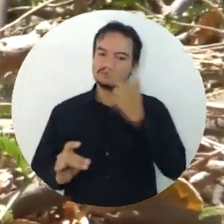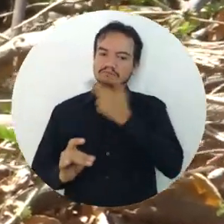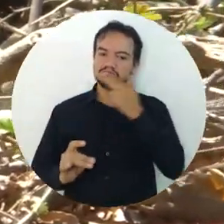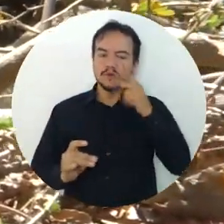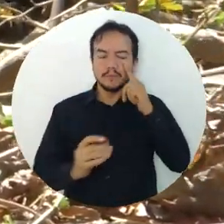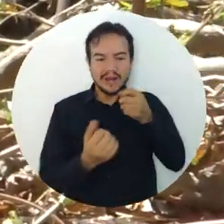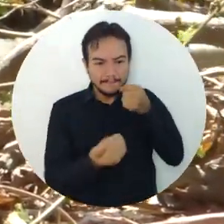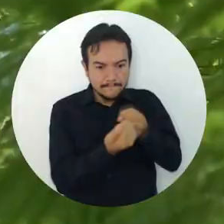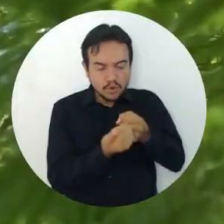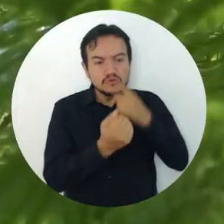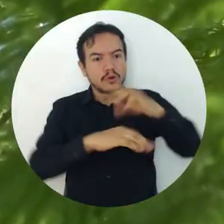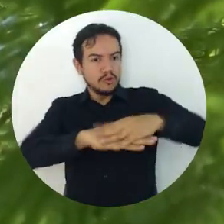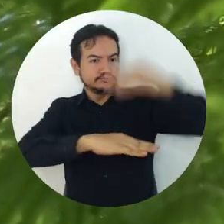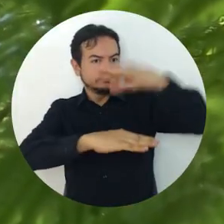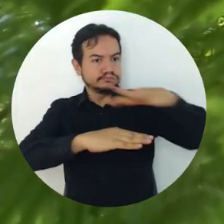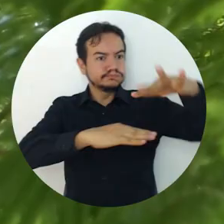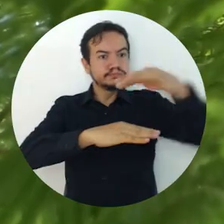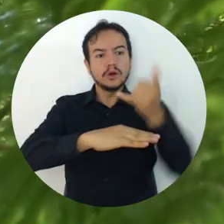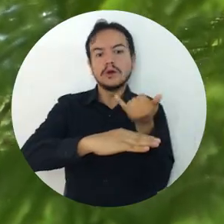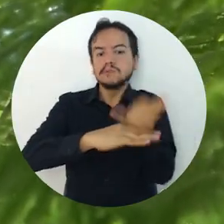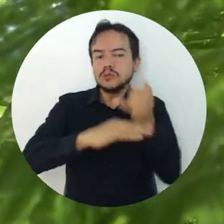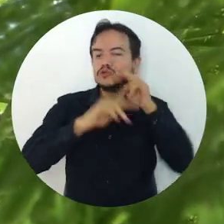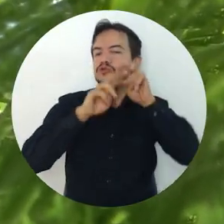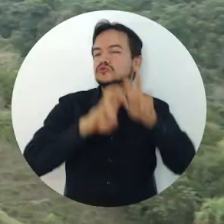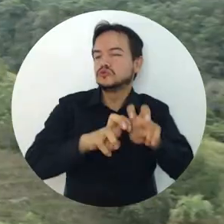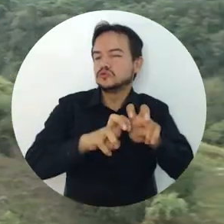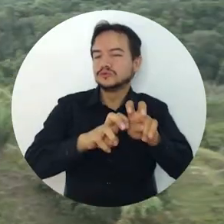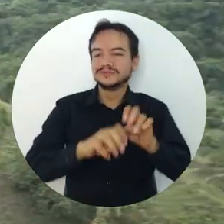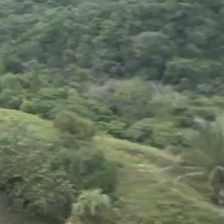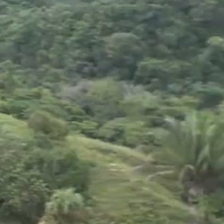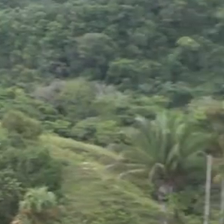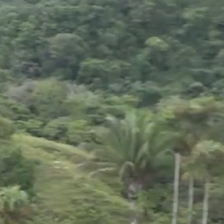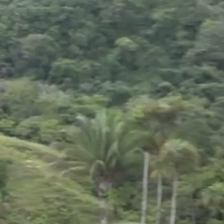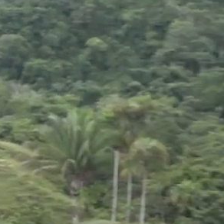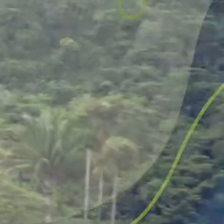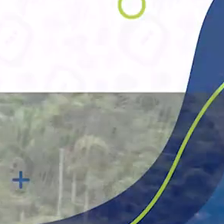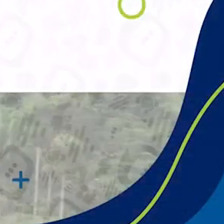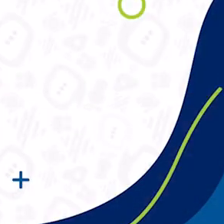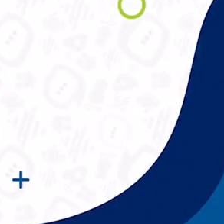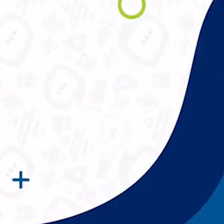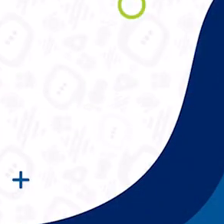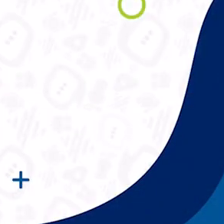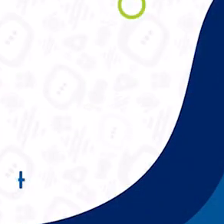necesidad histórica de conocer en profundidad la fauna de la Sierra Nevada de Santa Marta.